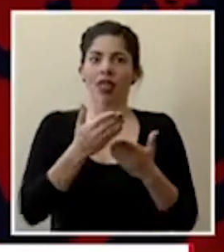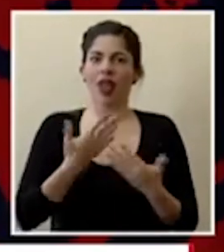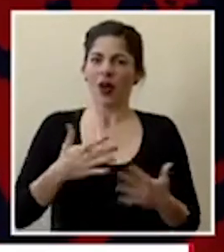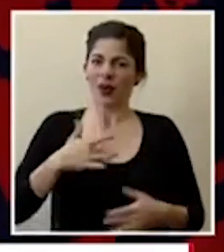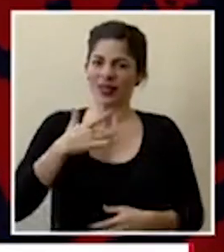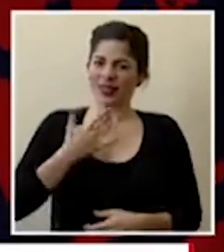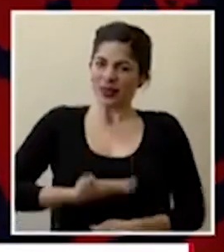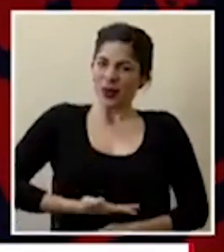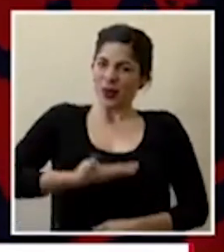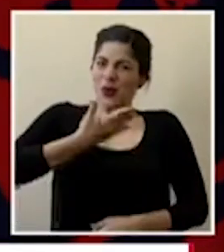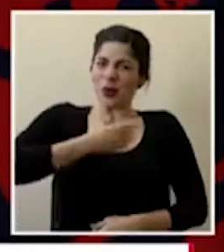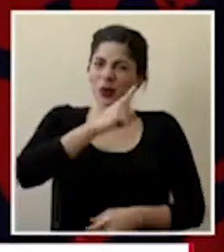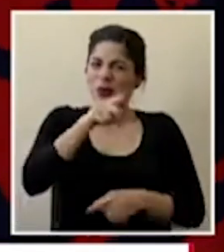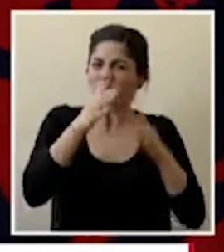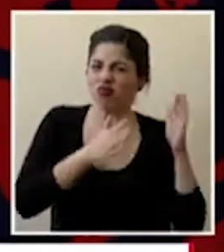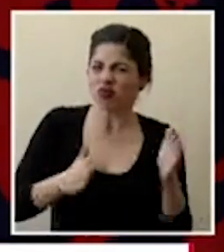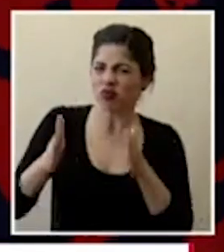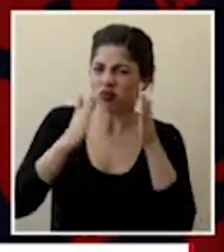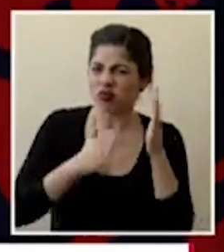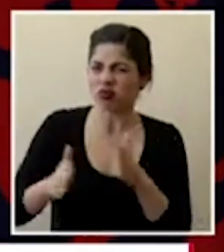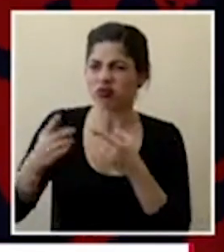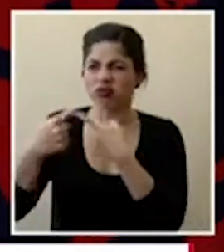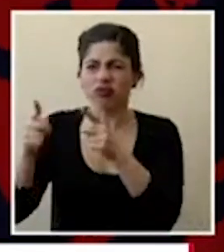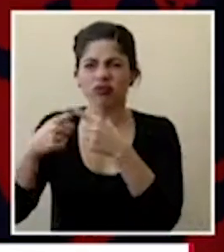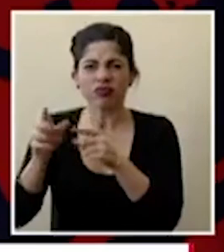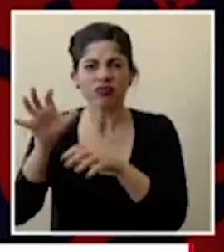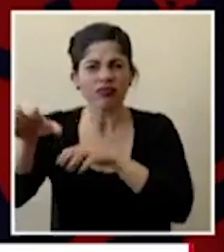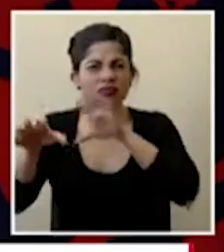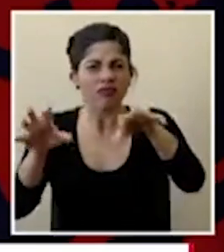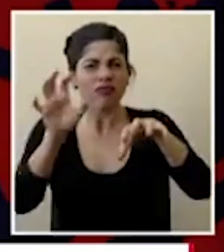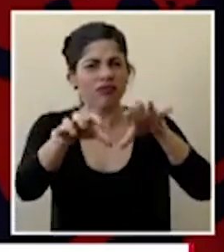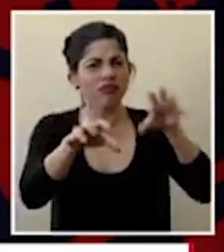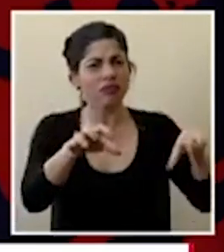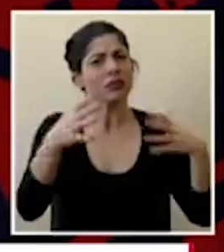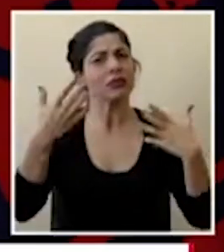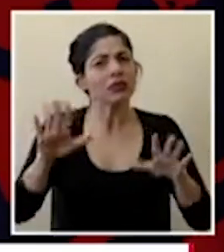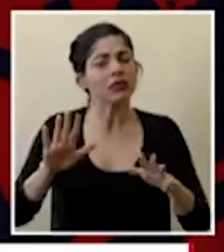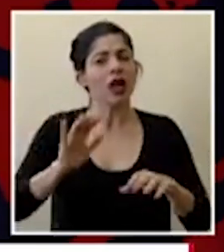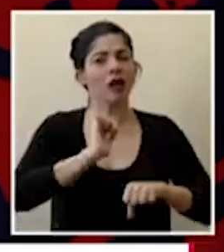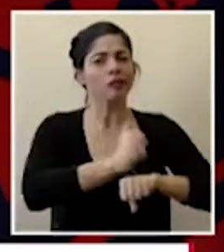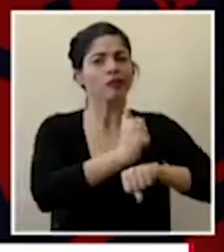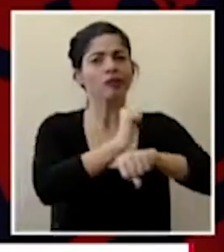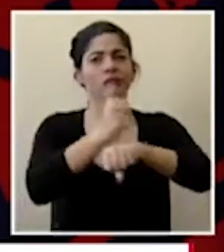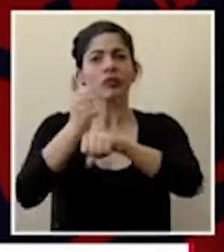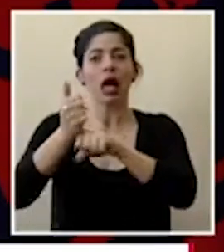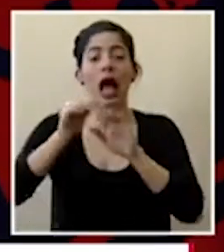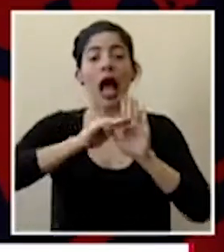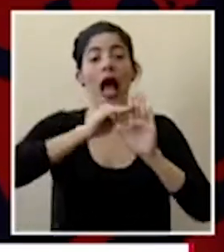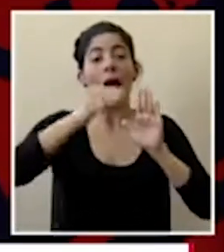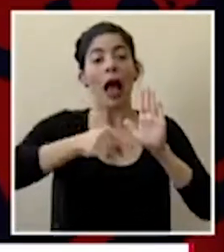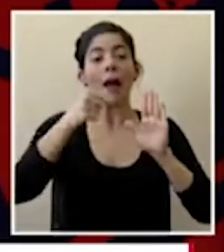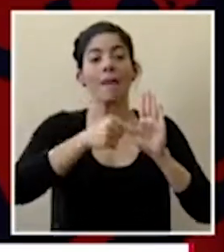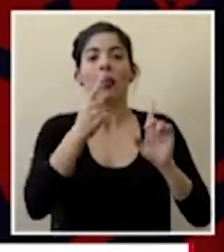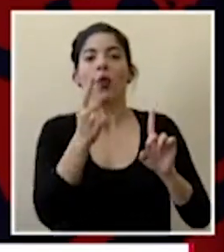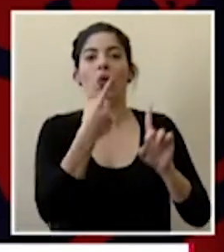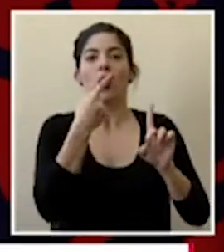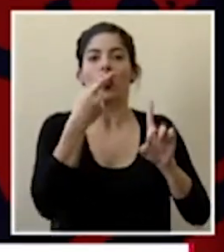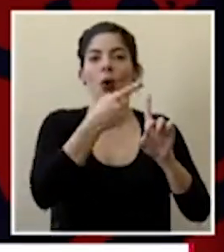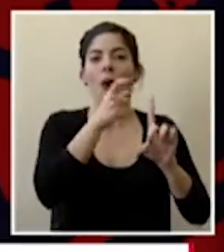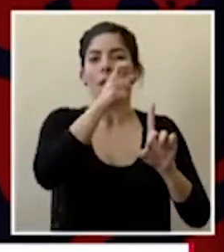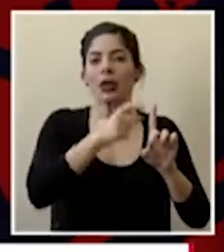orgullo ver la preparación que se están realizando en las diferentes zonas ya se ya se tienen establecidas camas que se van a utilizar para pacientes